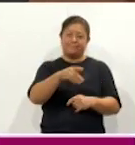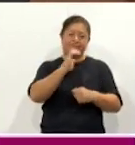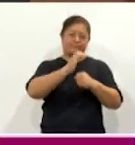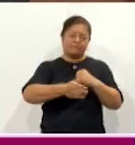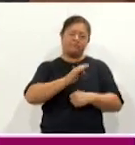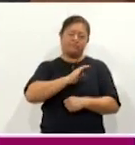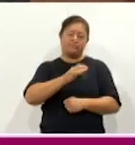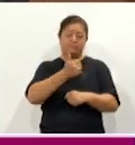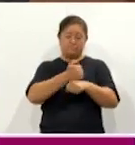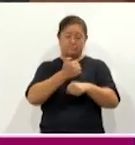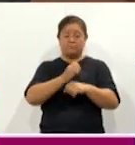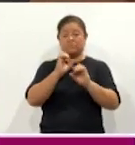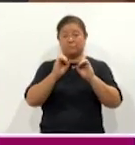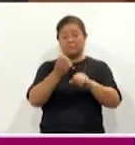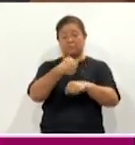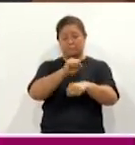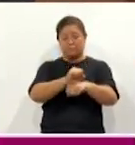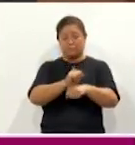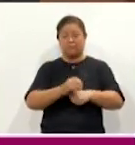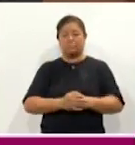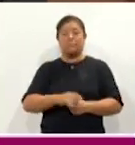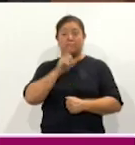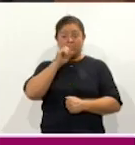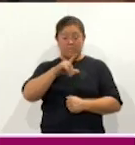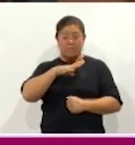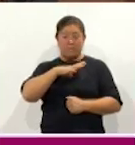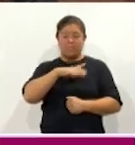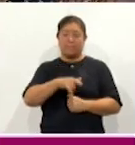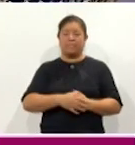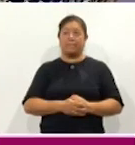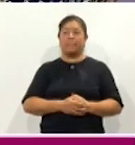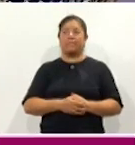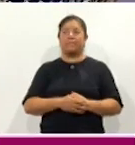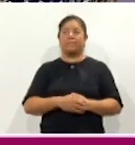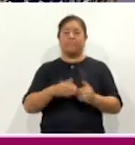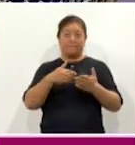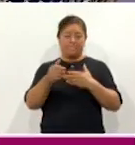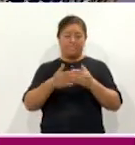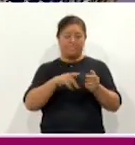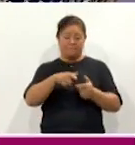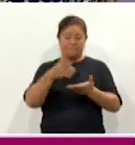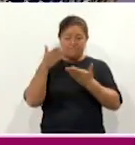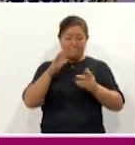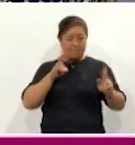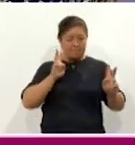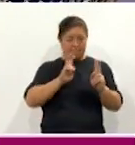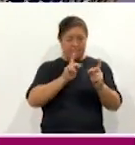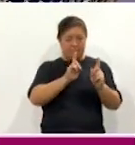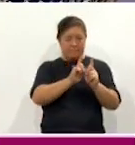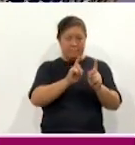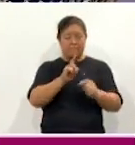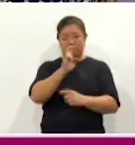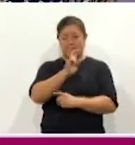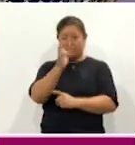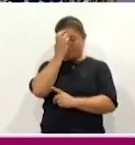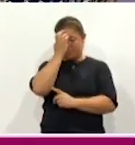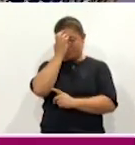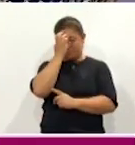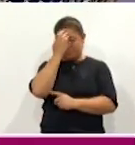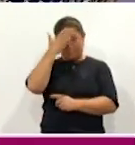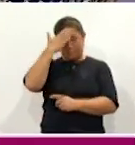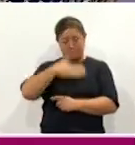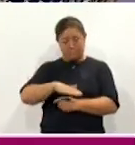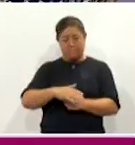primaria o la secundaria. Y también contamos con la modalidad de atención presencial, que es el reconocimiento de saberes,